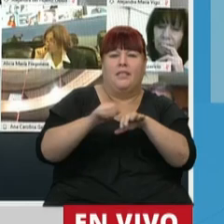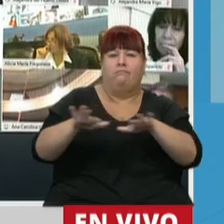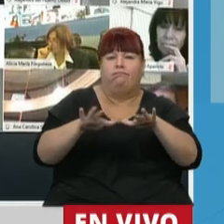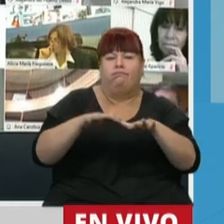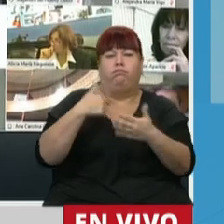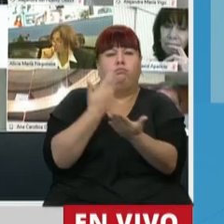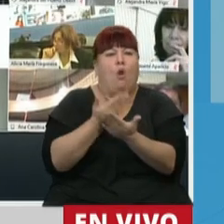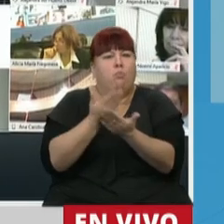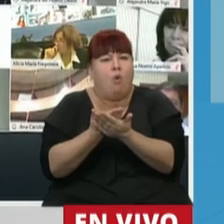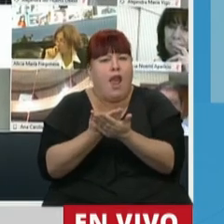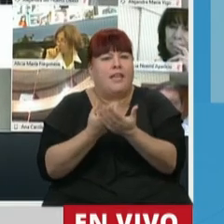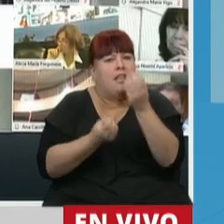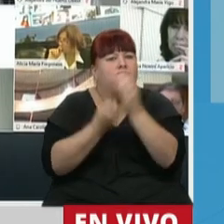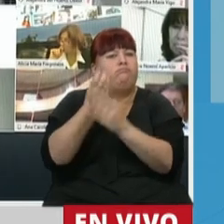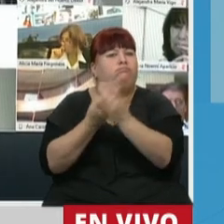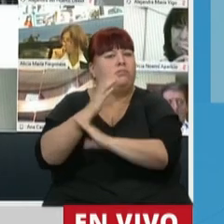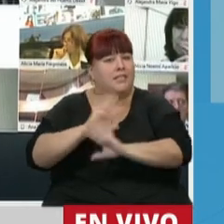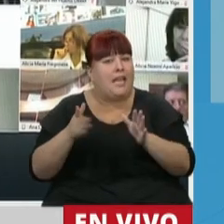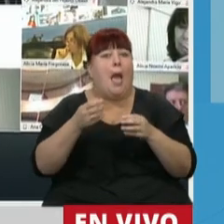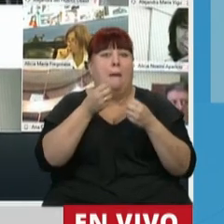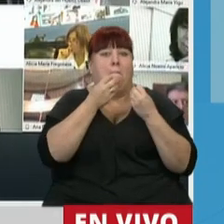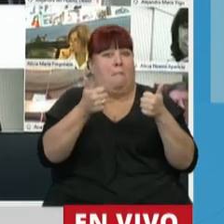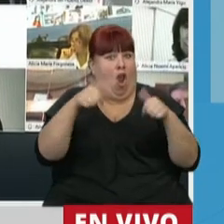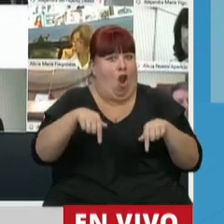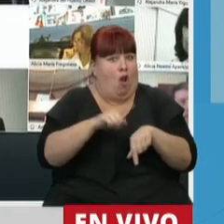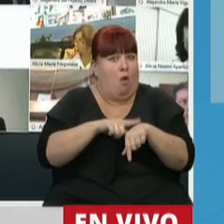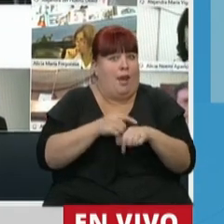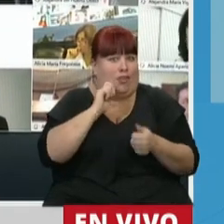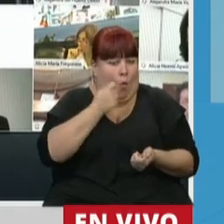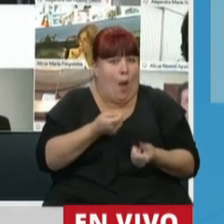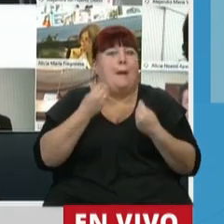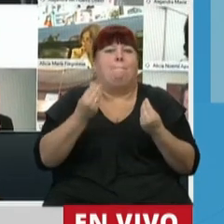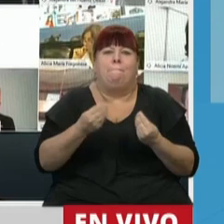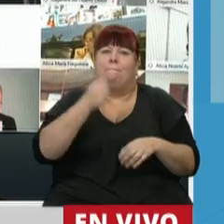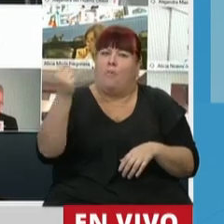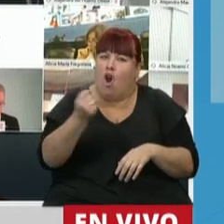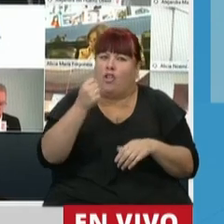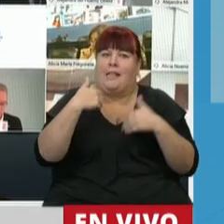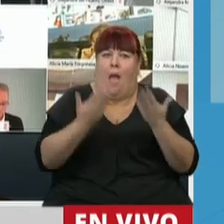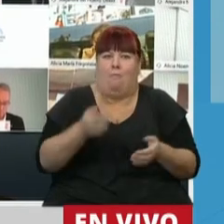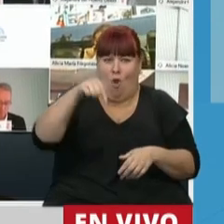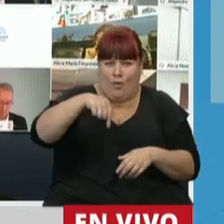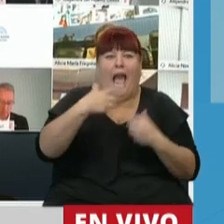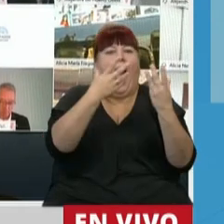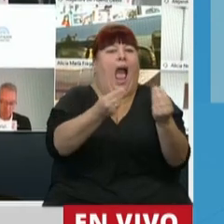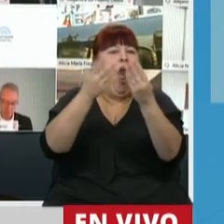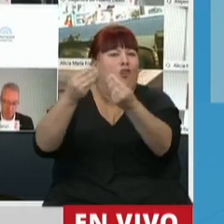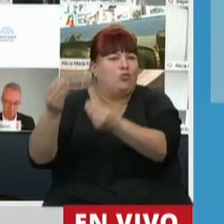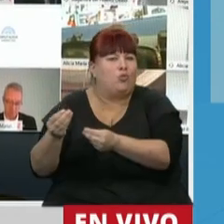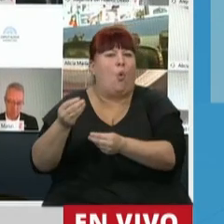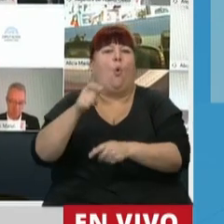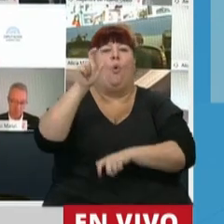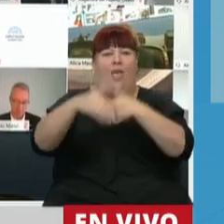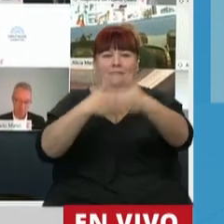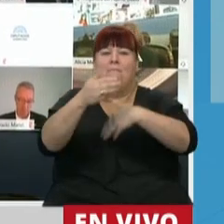propuesta que se pudieron desarrollar en buena hora serían de altísima utilidad y ayudarían a que